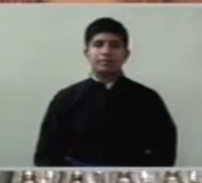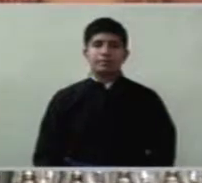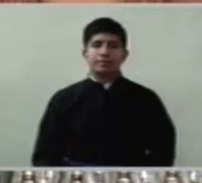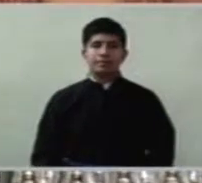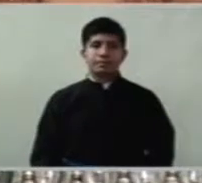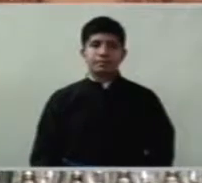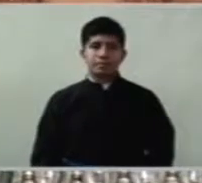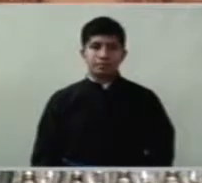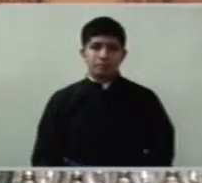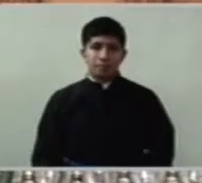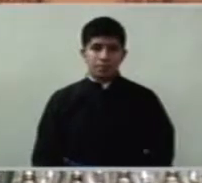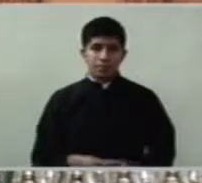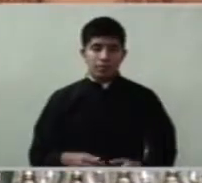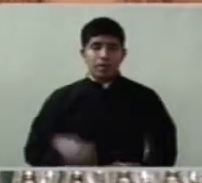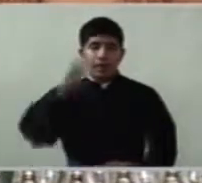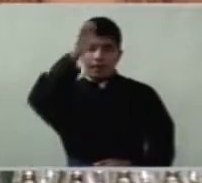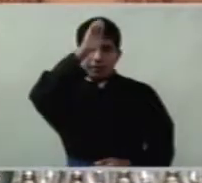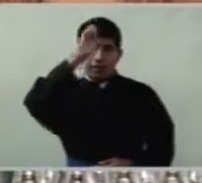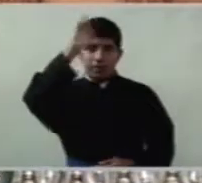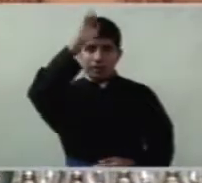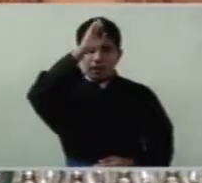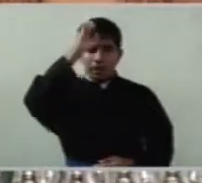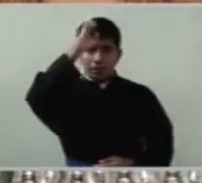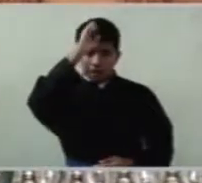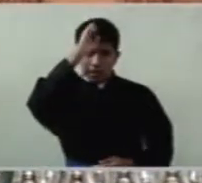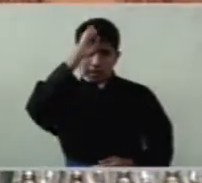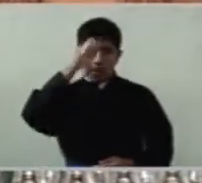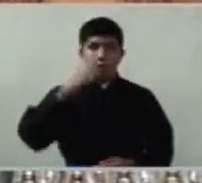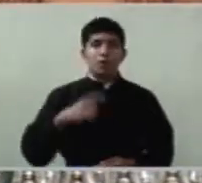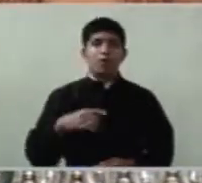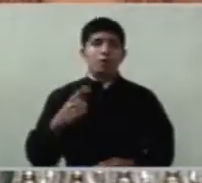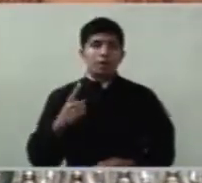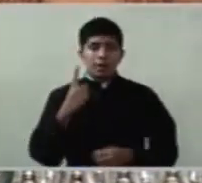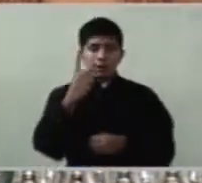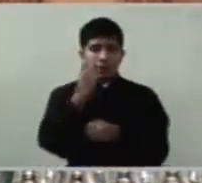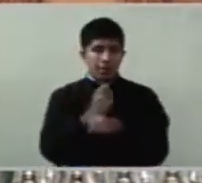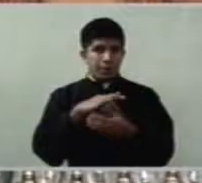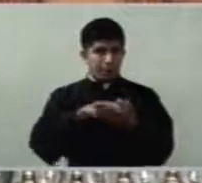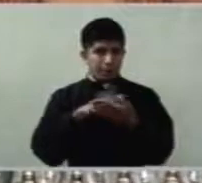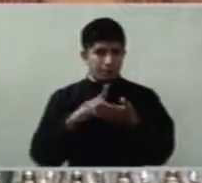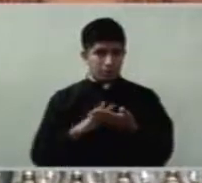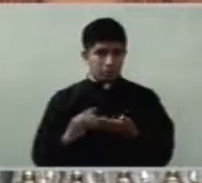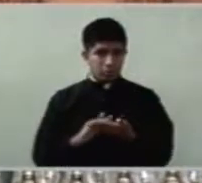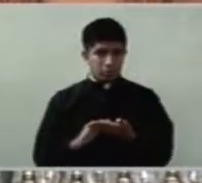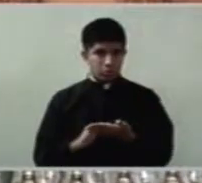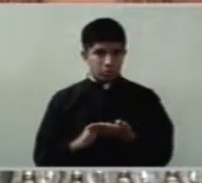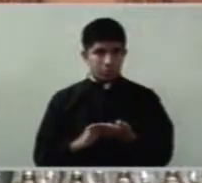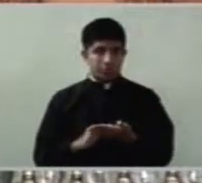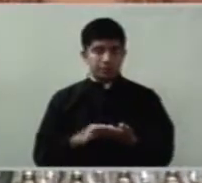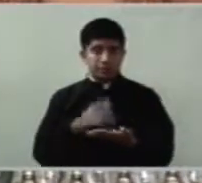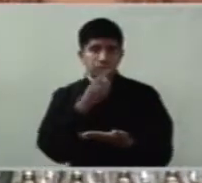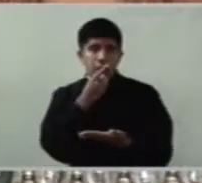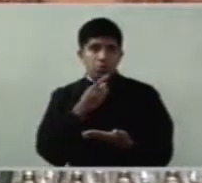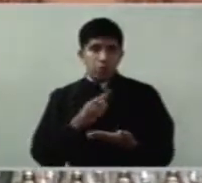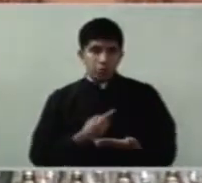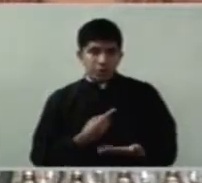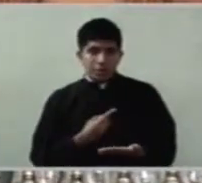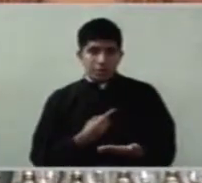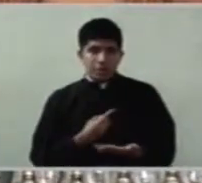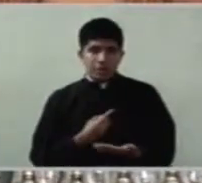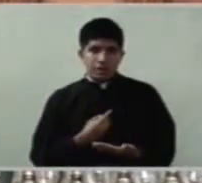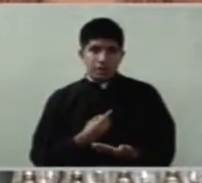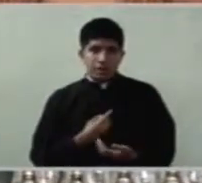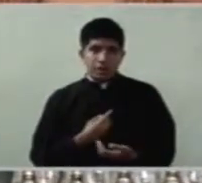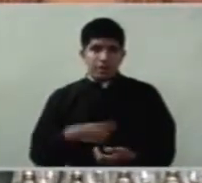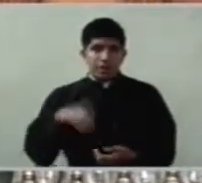Tanto en el Evangelio como en la primera lectura, habla de ese cultivador, de